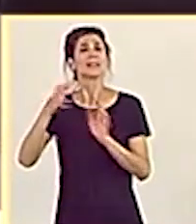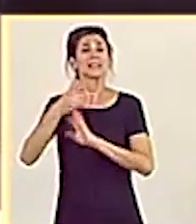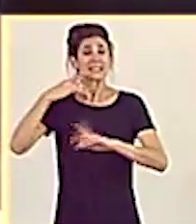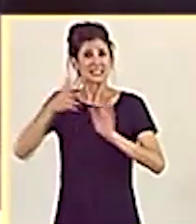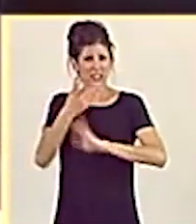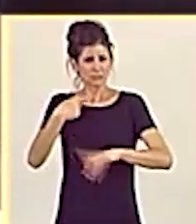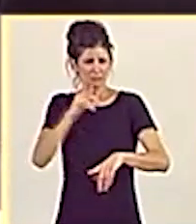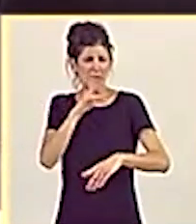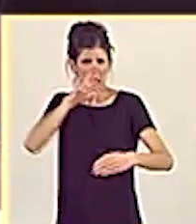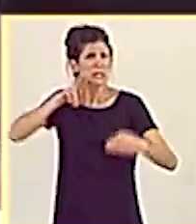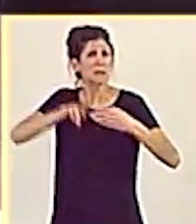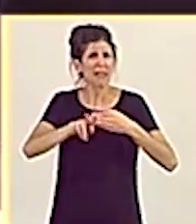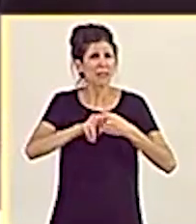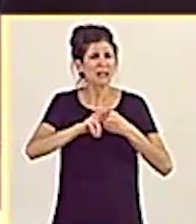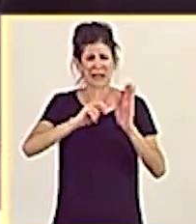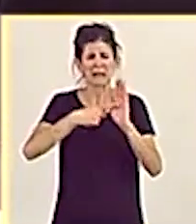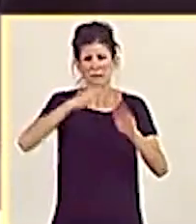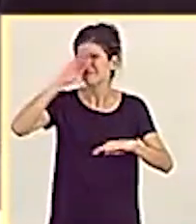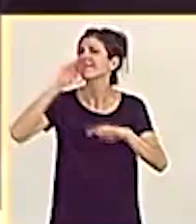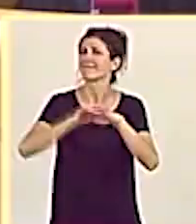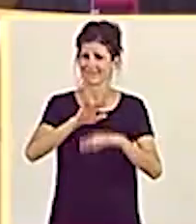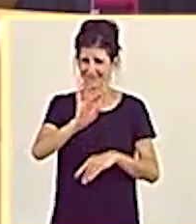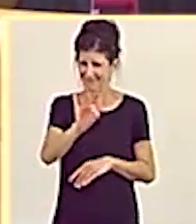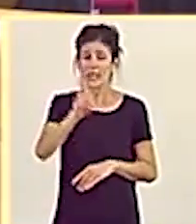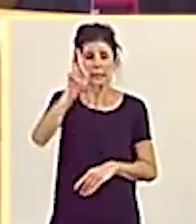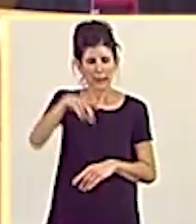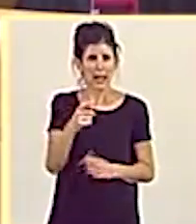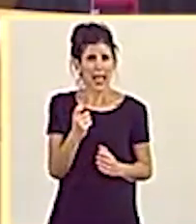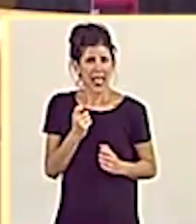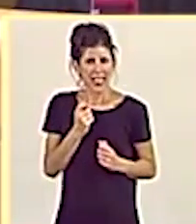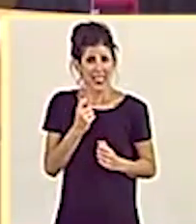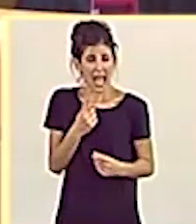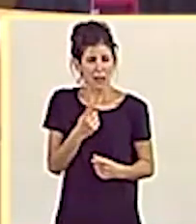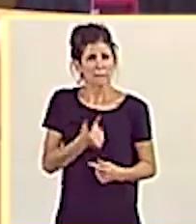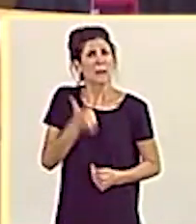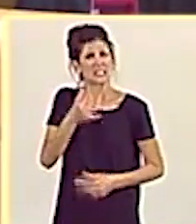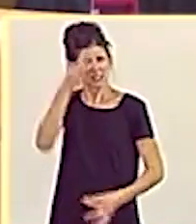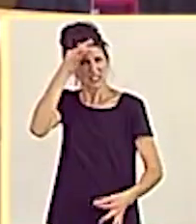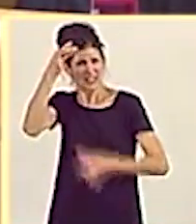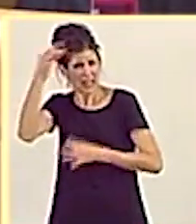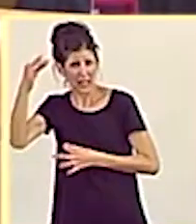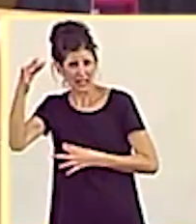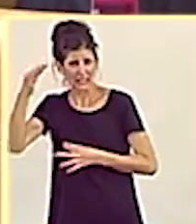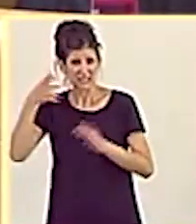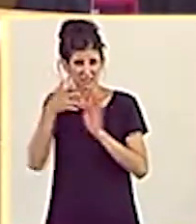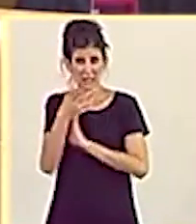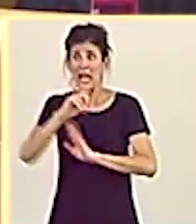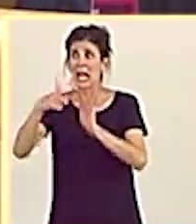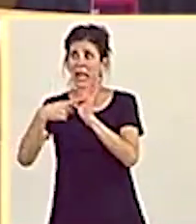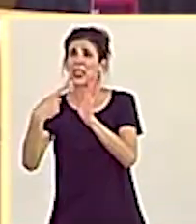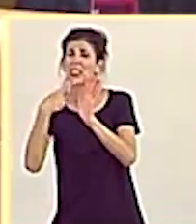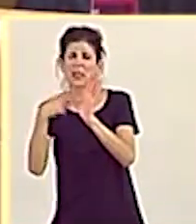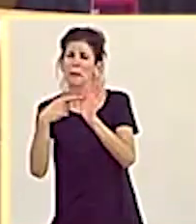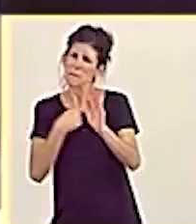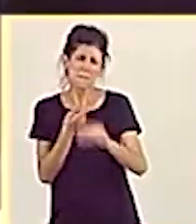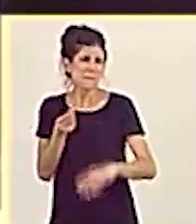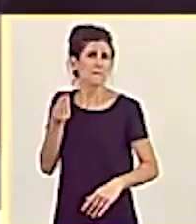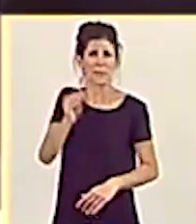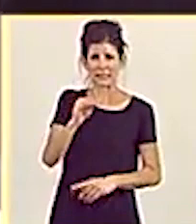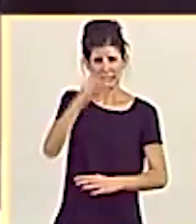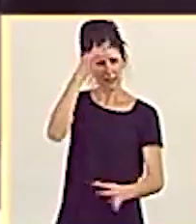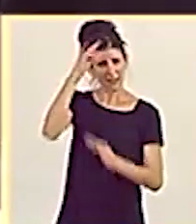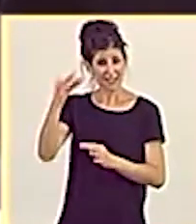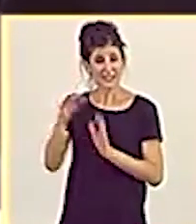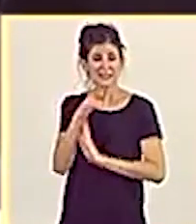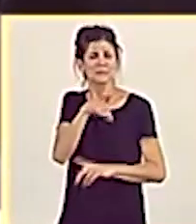exigencias de transparencia, sino que además han ofrecido más información de la que se requiere legalmente. Aquí lo